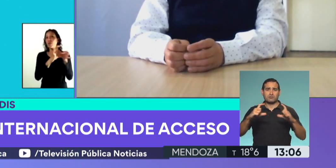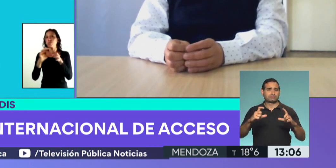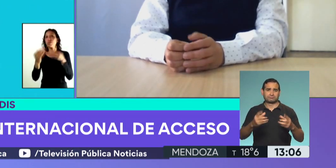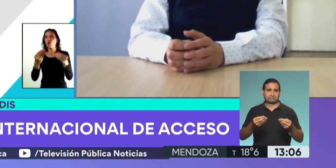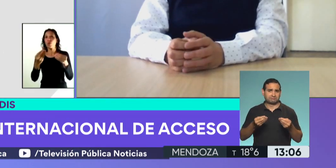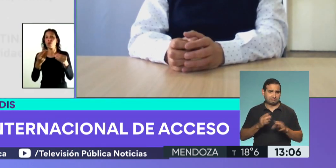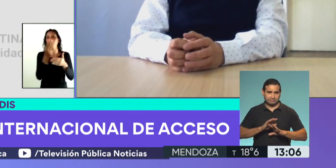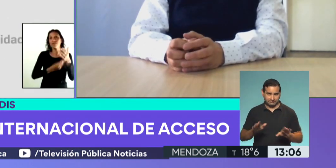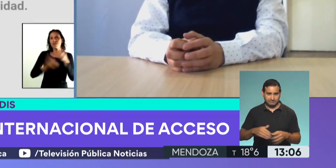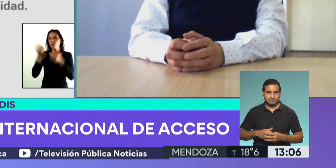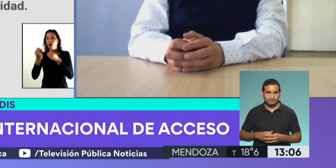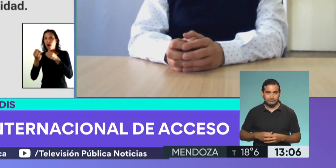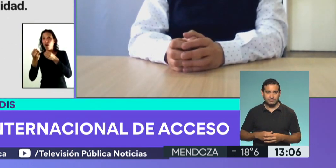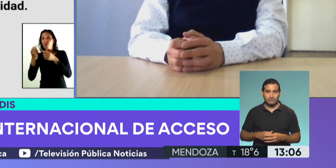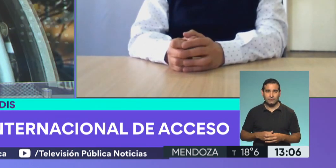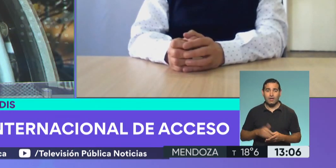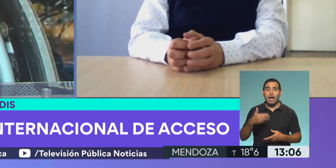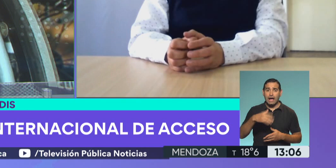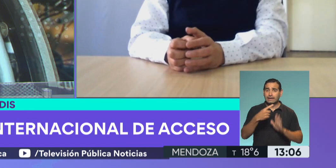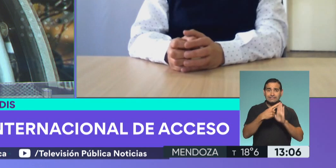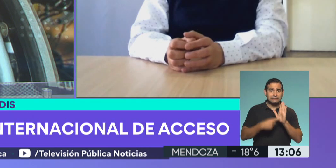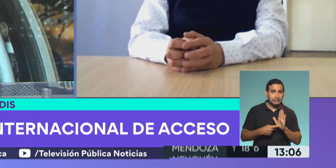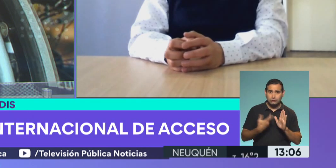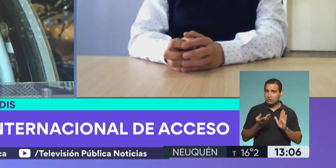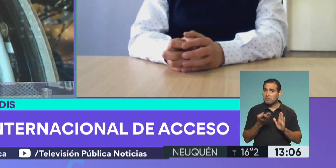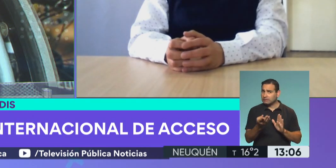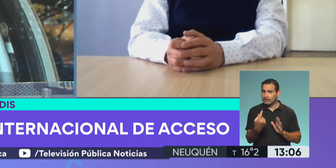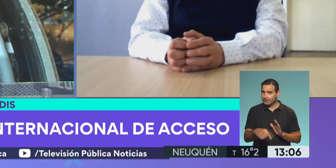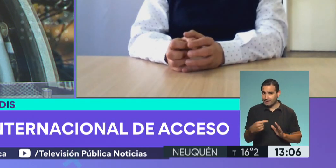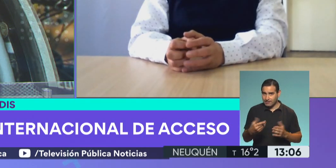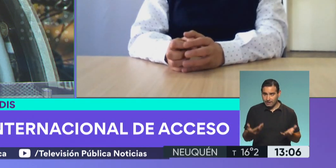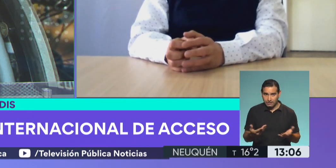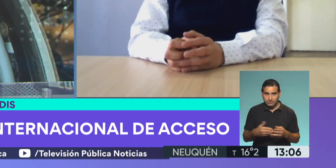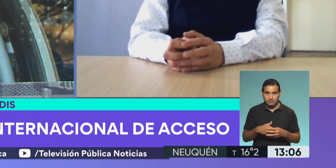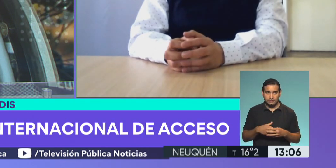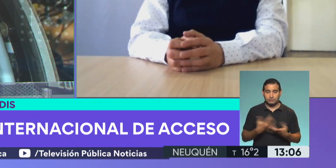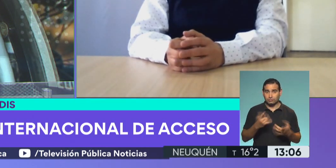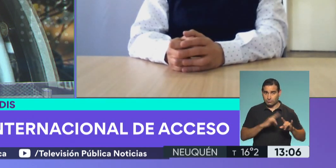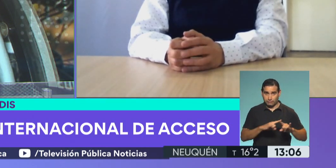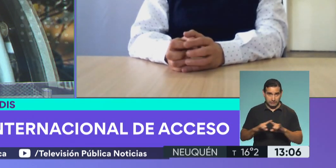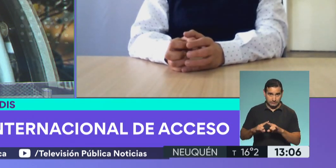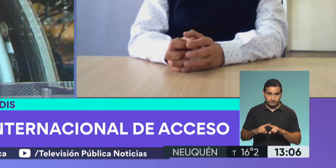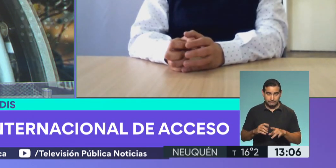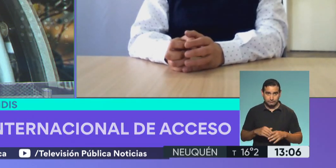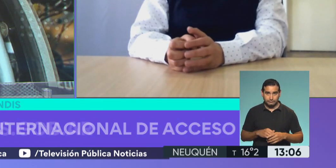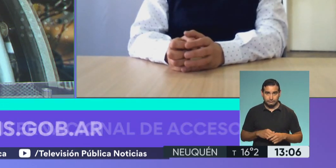generado. Fernando, ¿habrá algunos requisitos, algunas exigencias a través de Mi Argentina también?